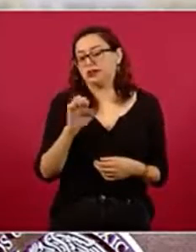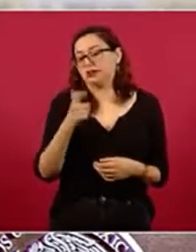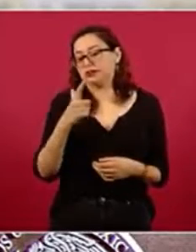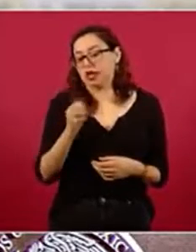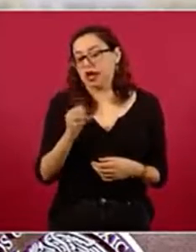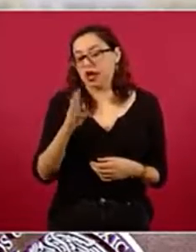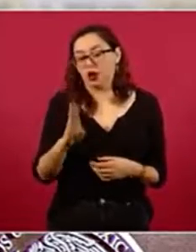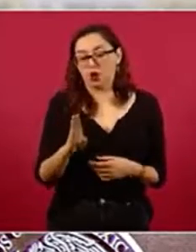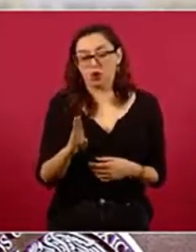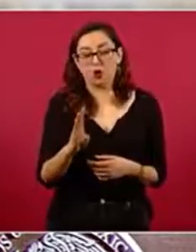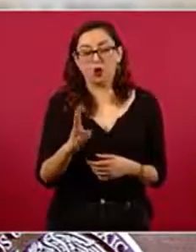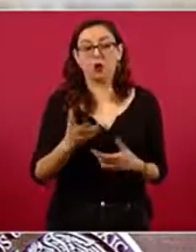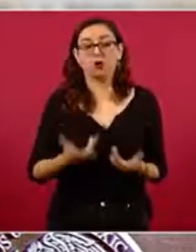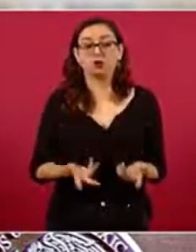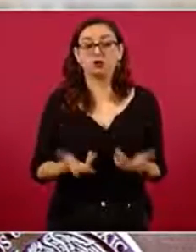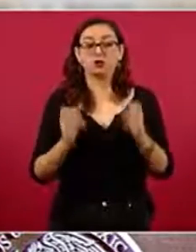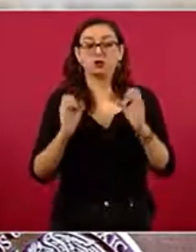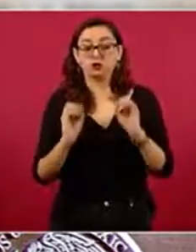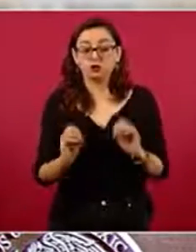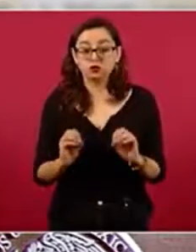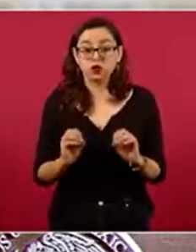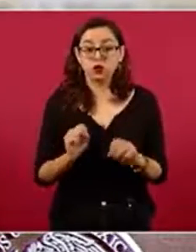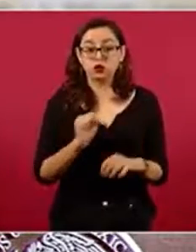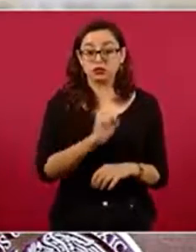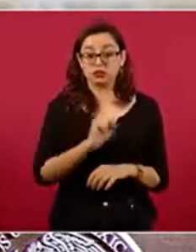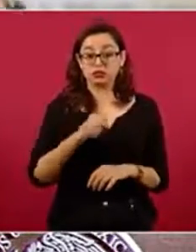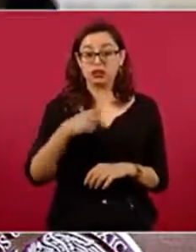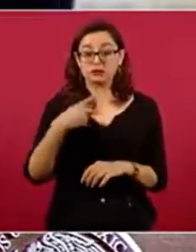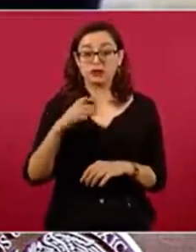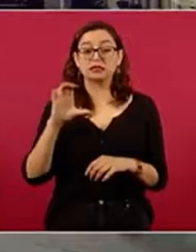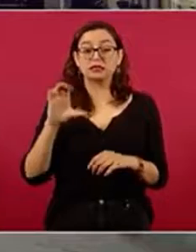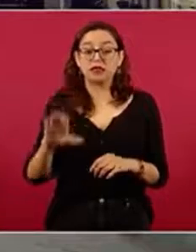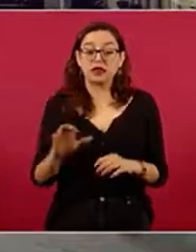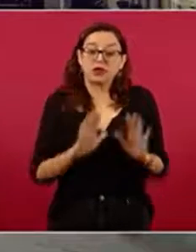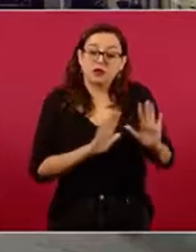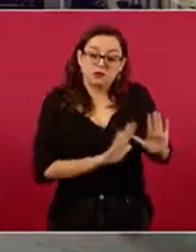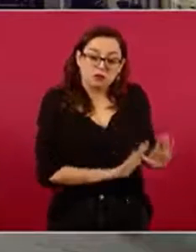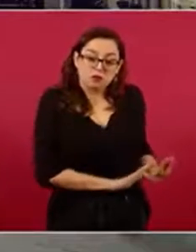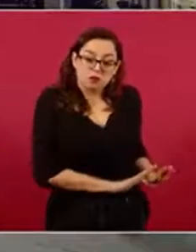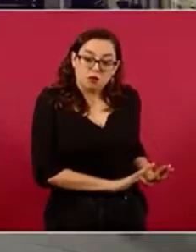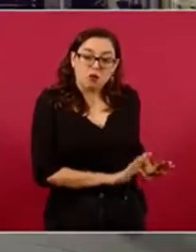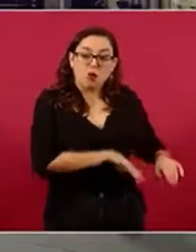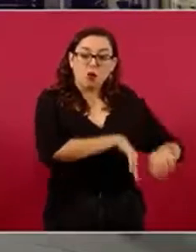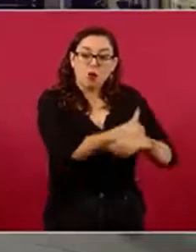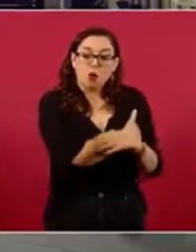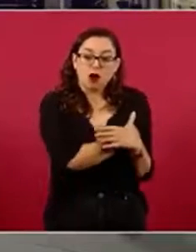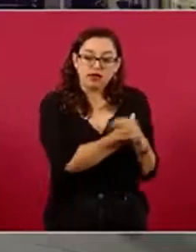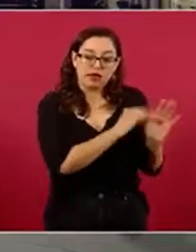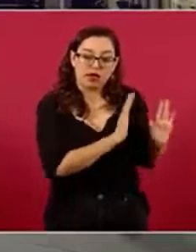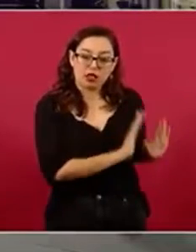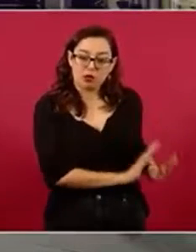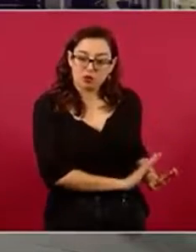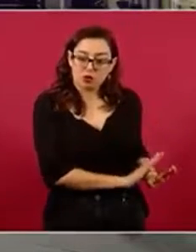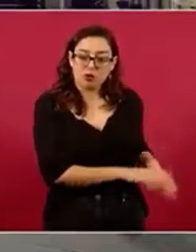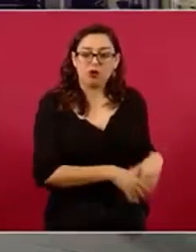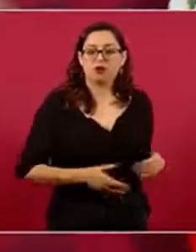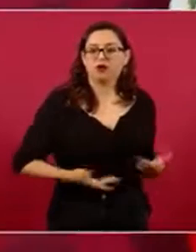O a la Secretaría de Seguridad Pública y ahí están los políticos,